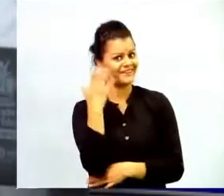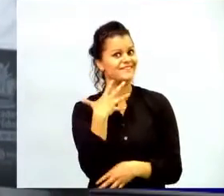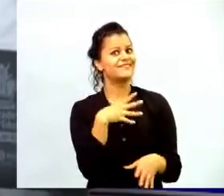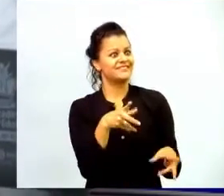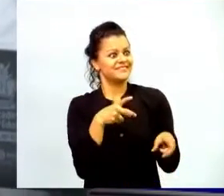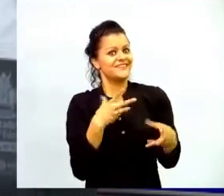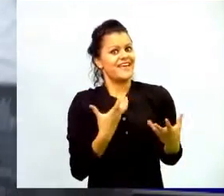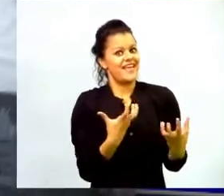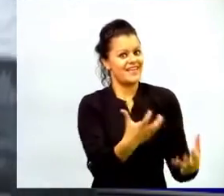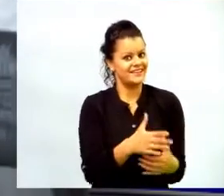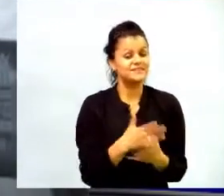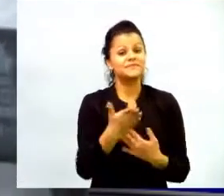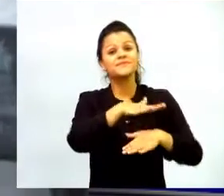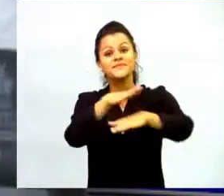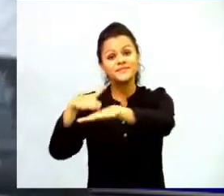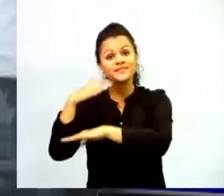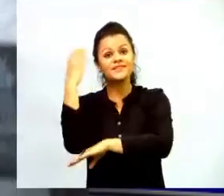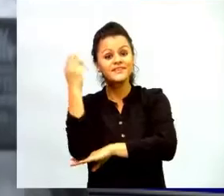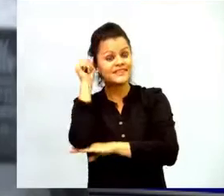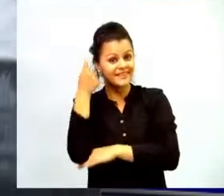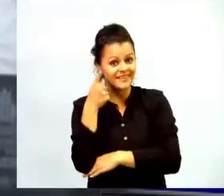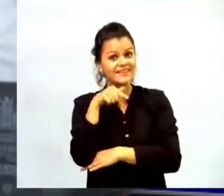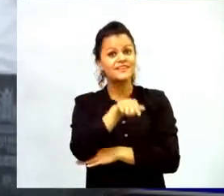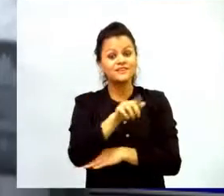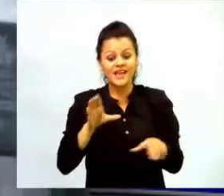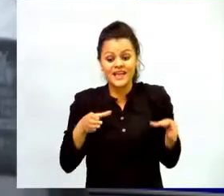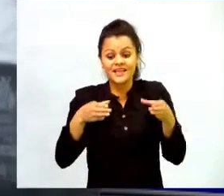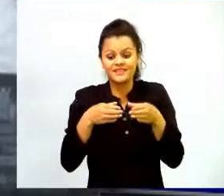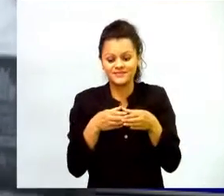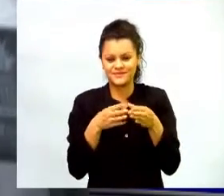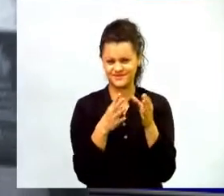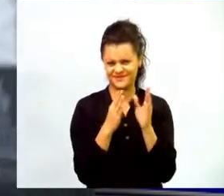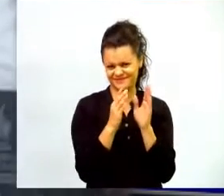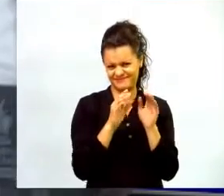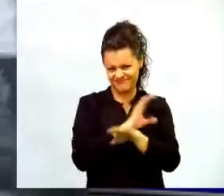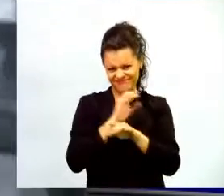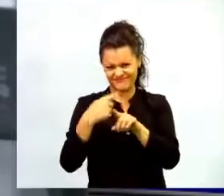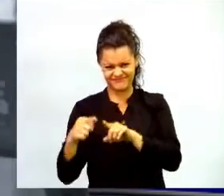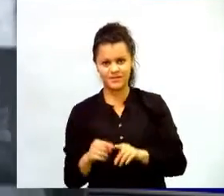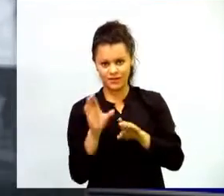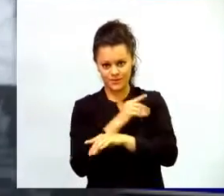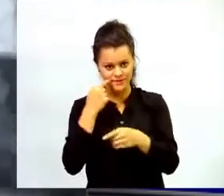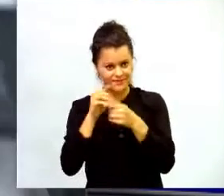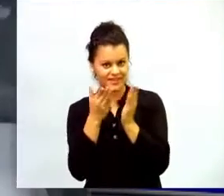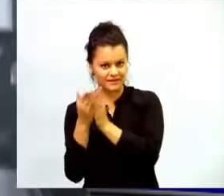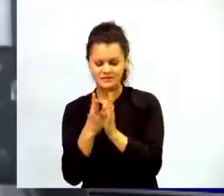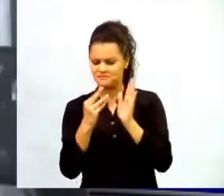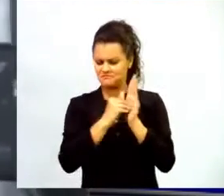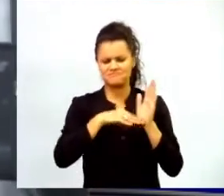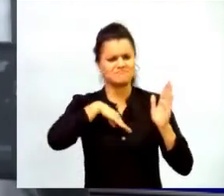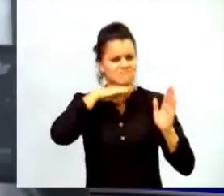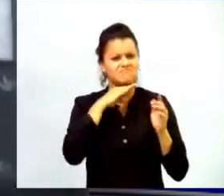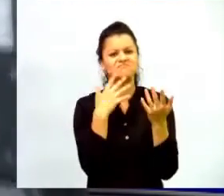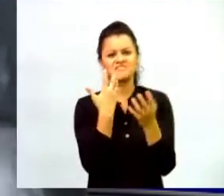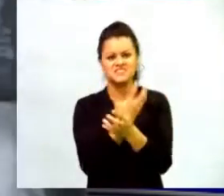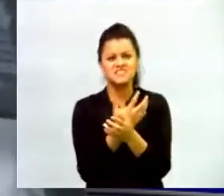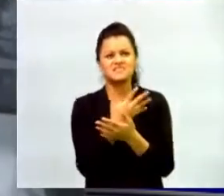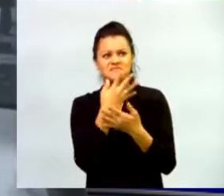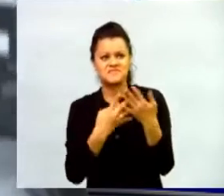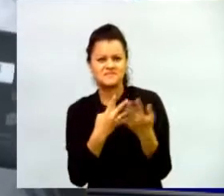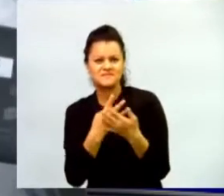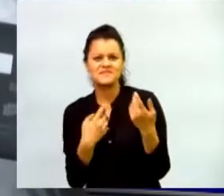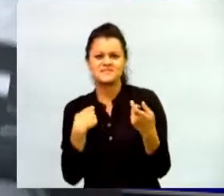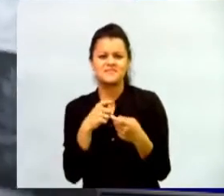los equipos de computadores para educar vienen precargados ciencias básicas matemáticas lenguaje inglés más unas aplicaciones